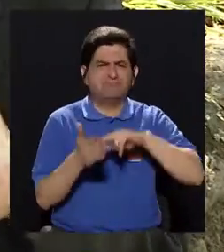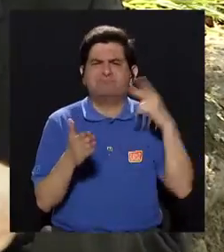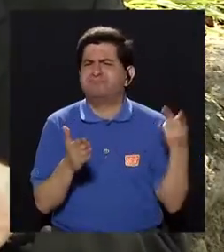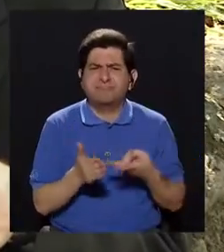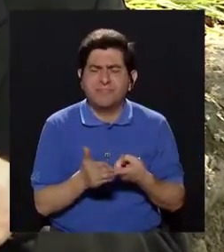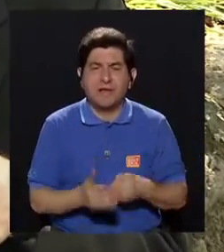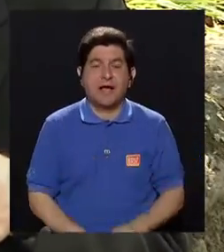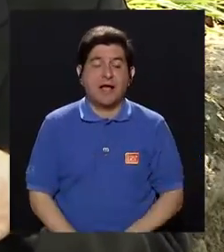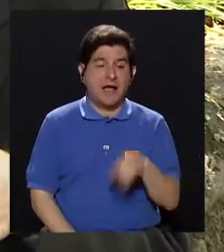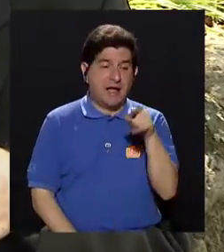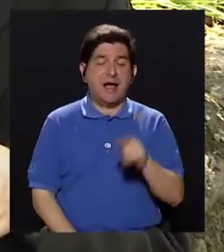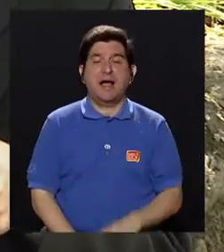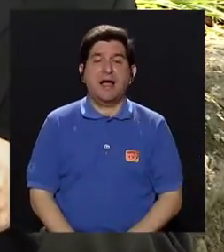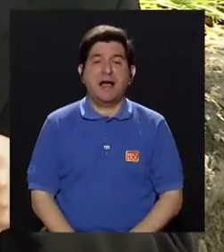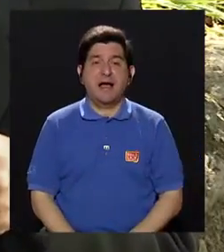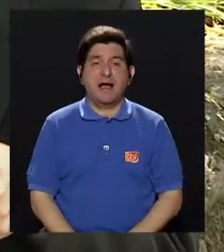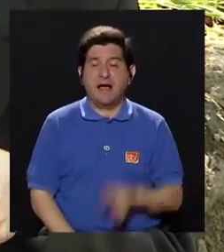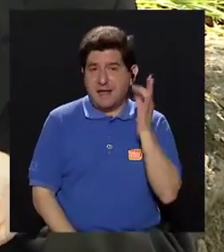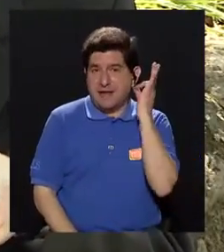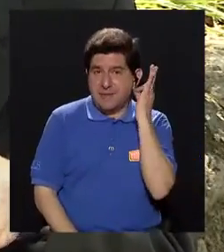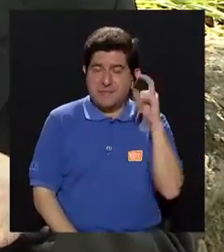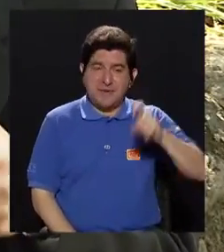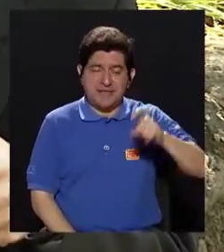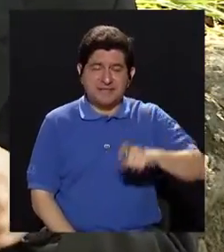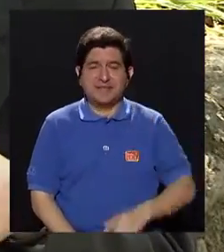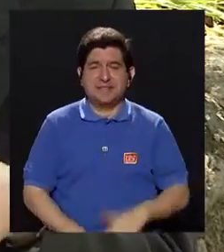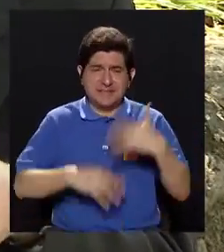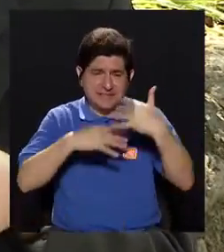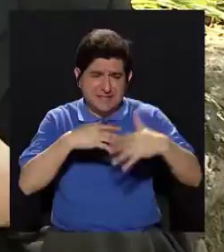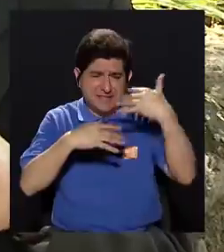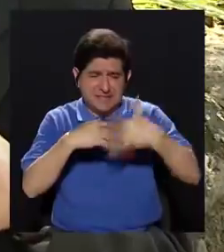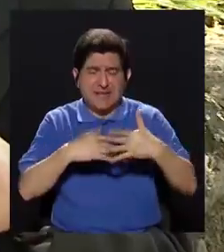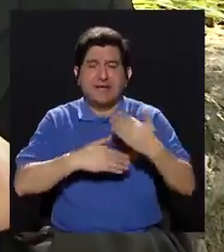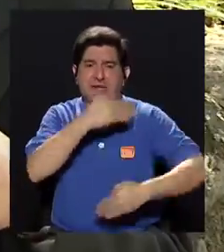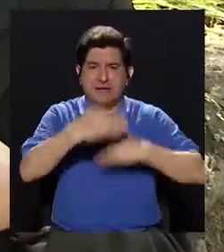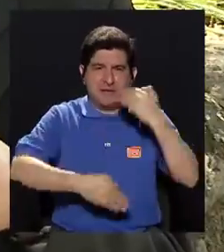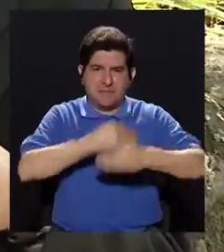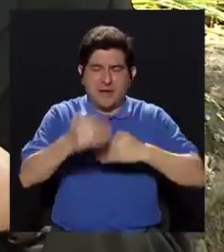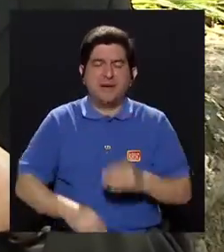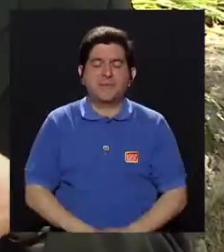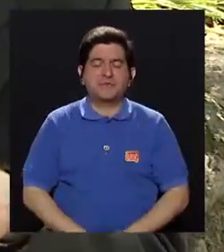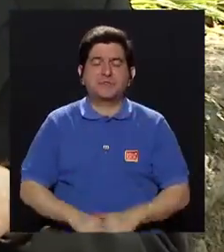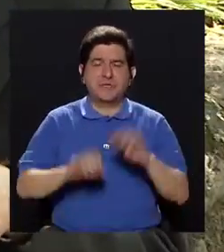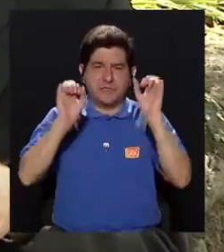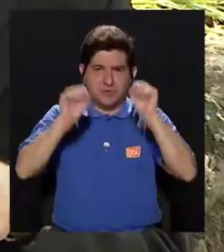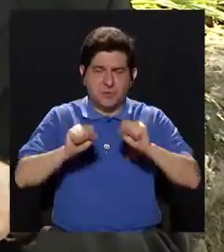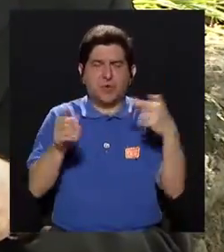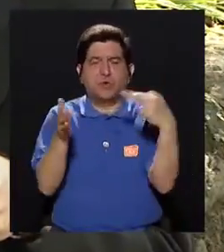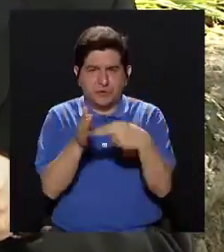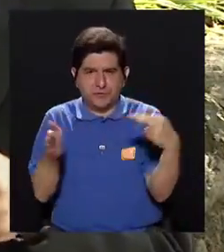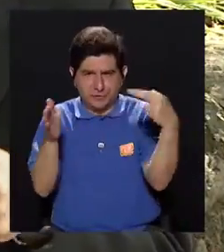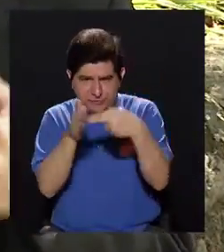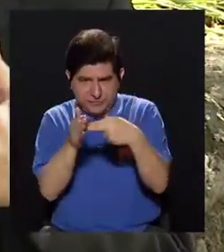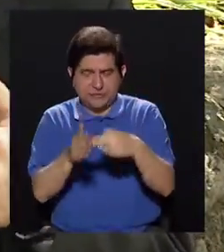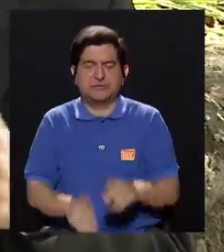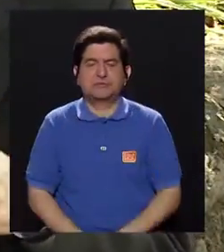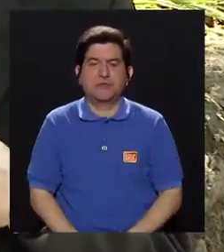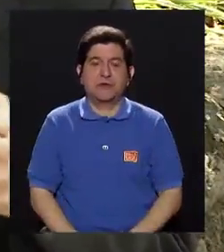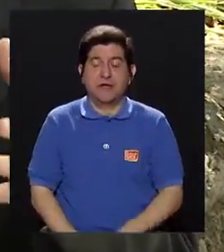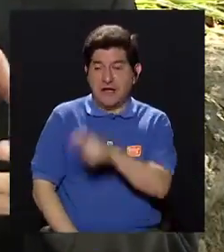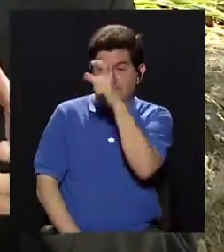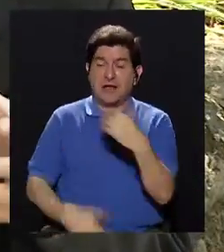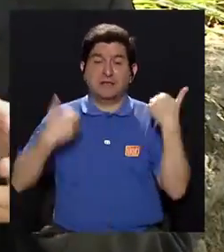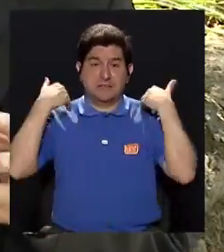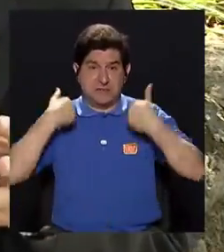a las hembras que en realidad necesitan ingerir sangre para poder completar el proceso de maduración de los huevos. Entonces, el ser humano es